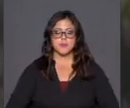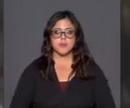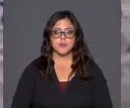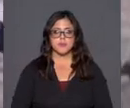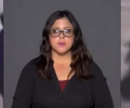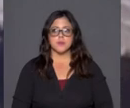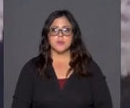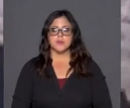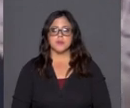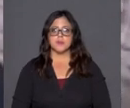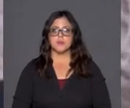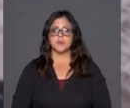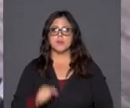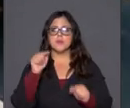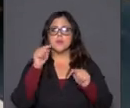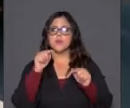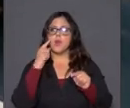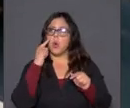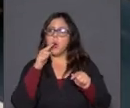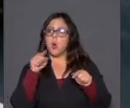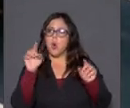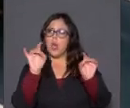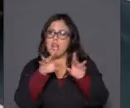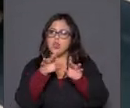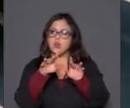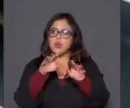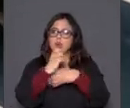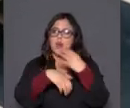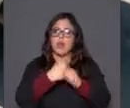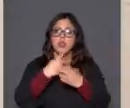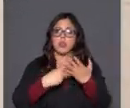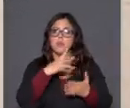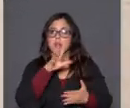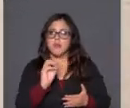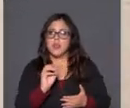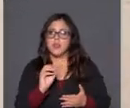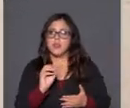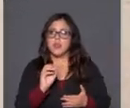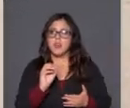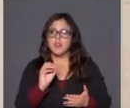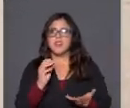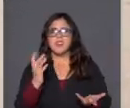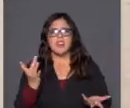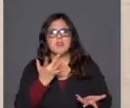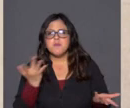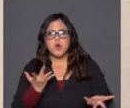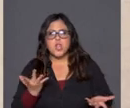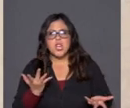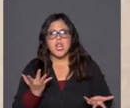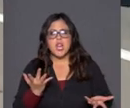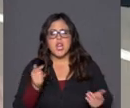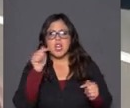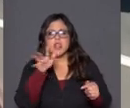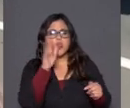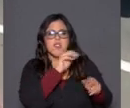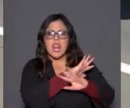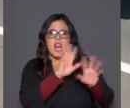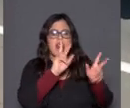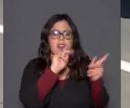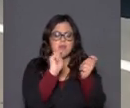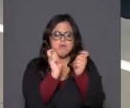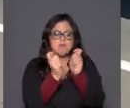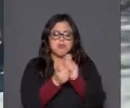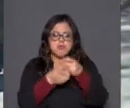A ver, si esto ocurría, gobernador, en el 2020, ¿por qué cree usted que no se había materializado una acción